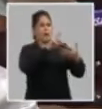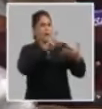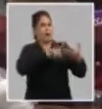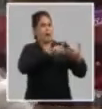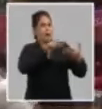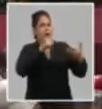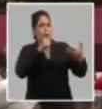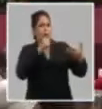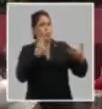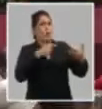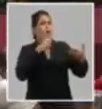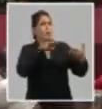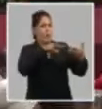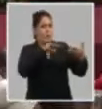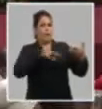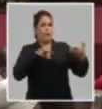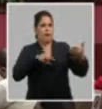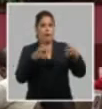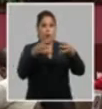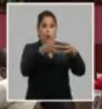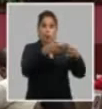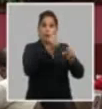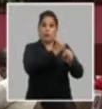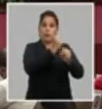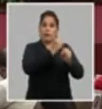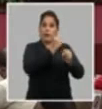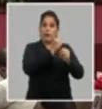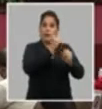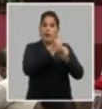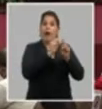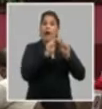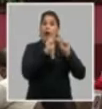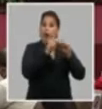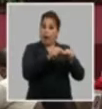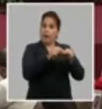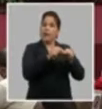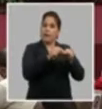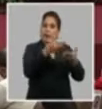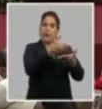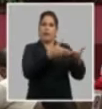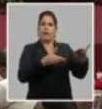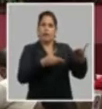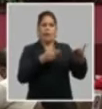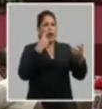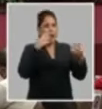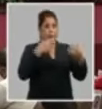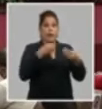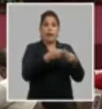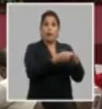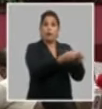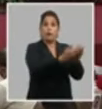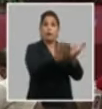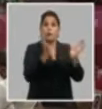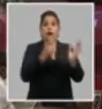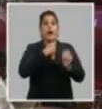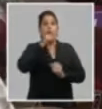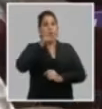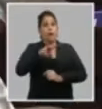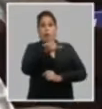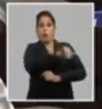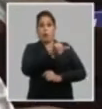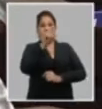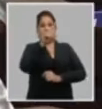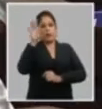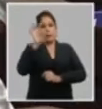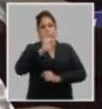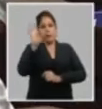permanente para los colectivos laborales y por lo tanto consideramos que debe ser evaluado también en